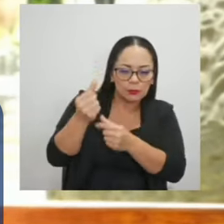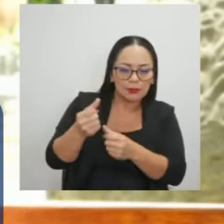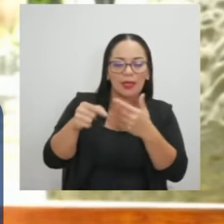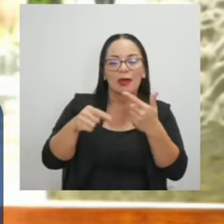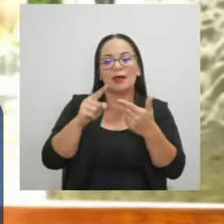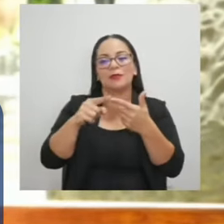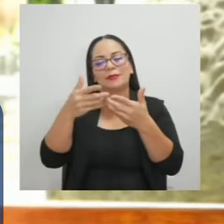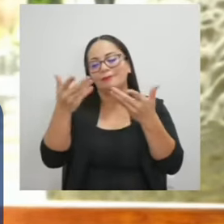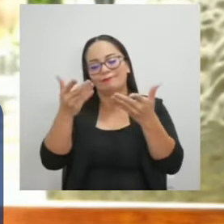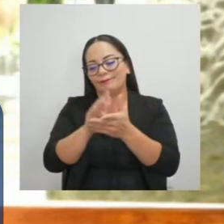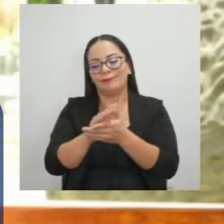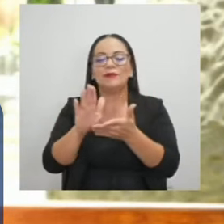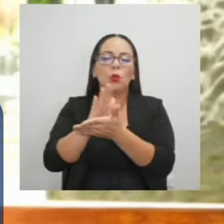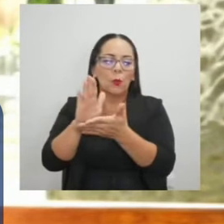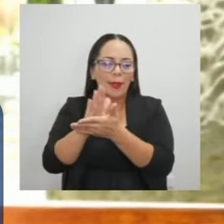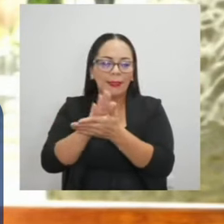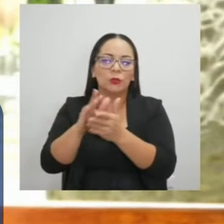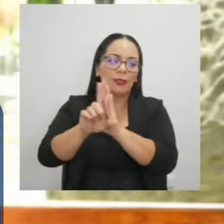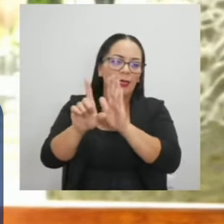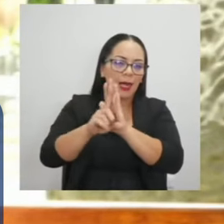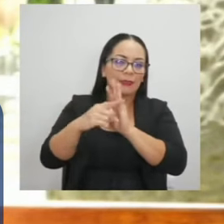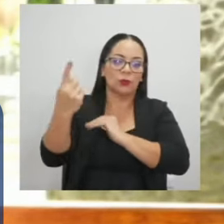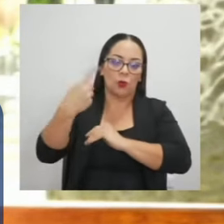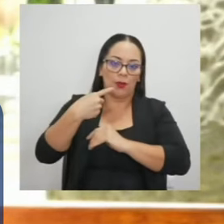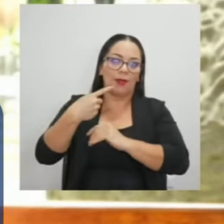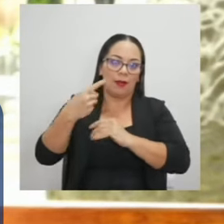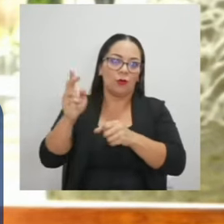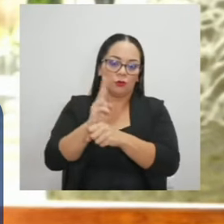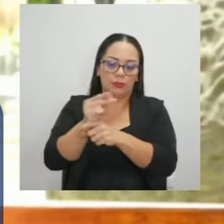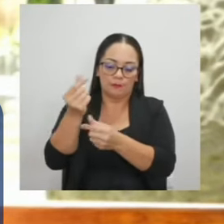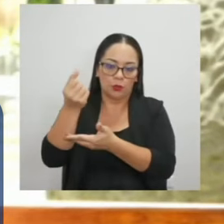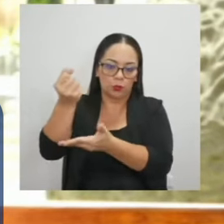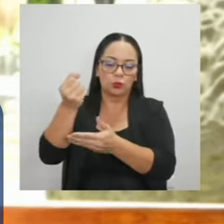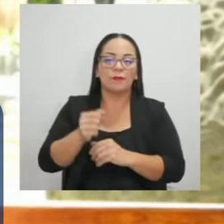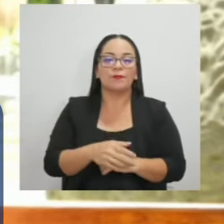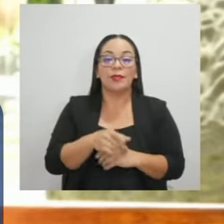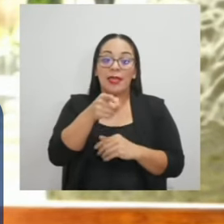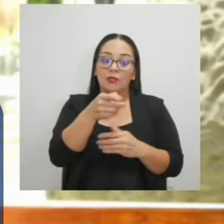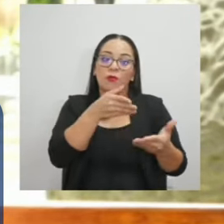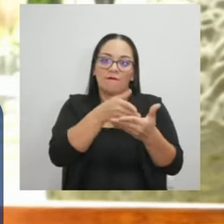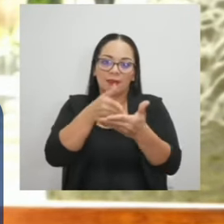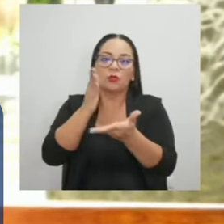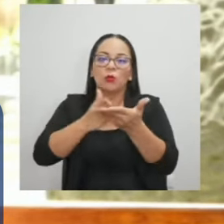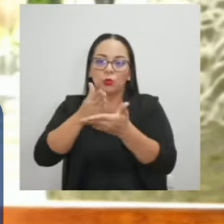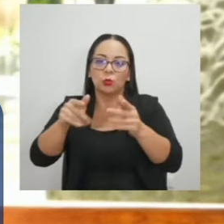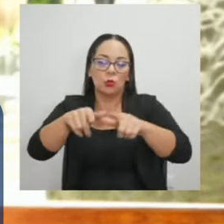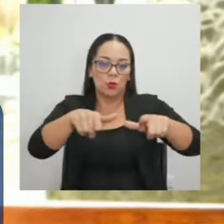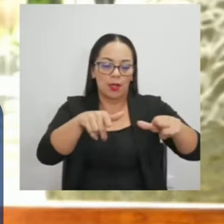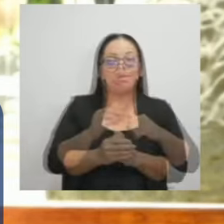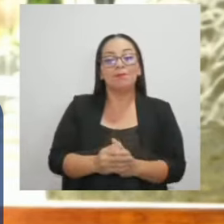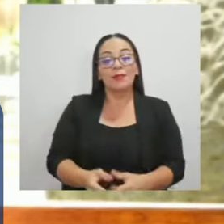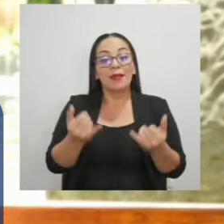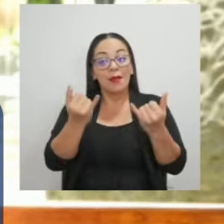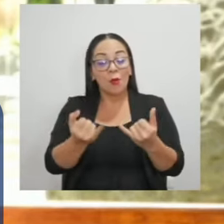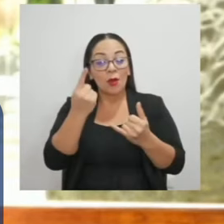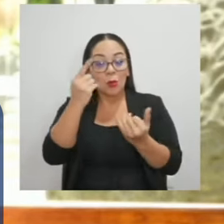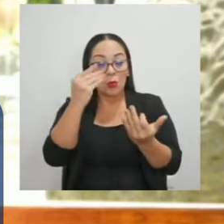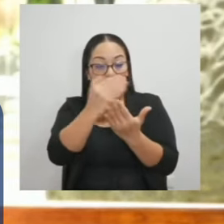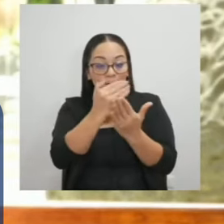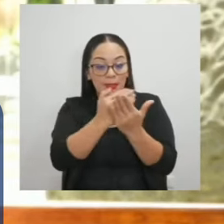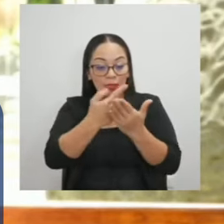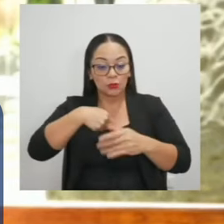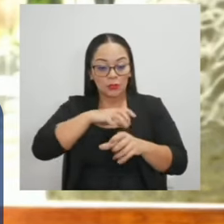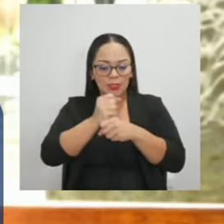recursos. Eso está teniendo un impacto en diferentes sectores y entonces una de las tantas medidas que estamos tomando es una